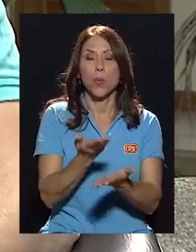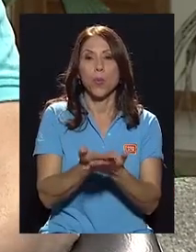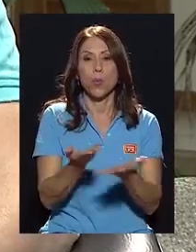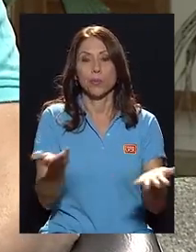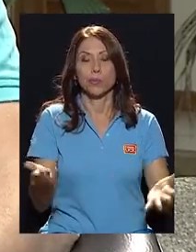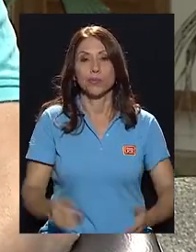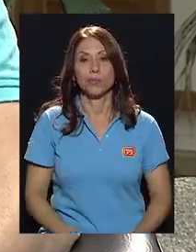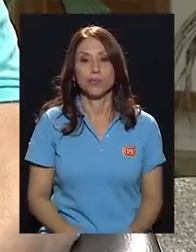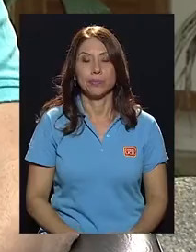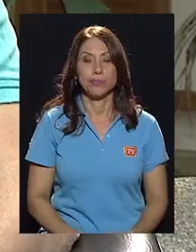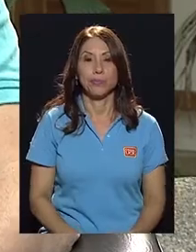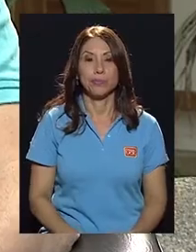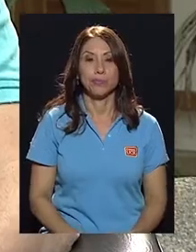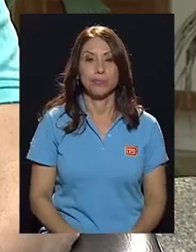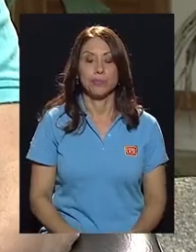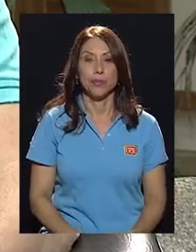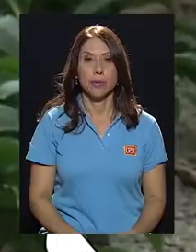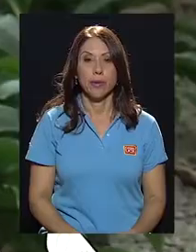en ese tema?